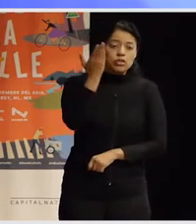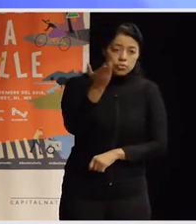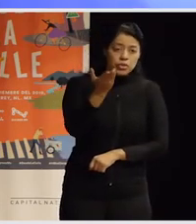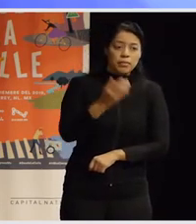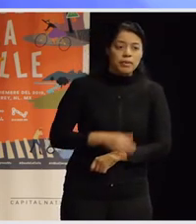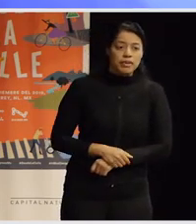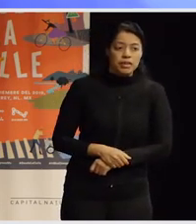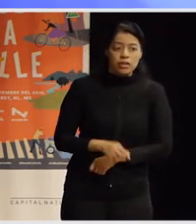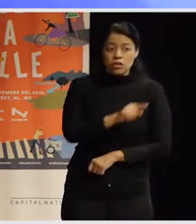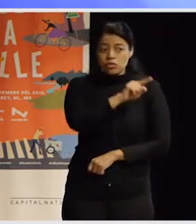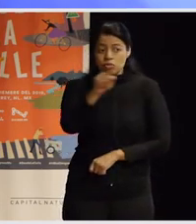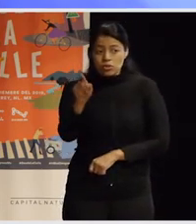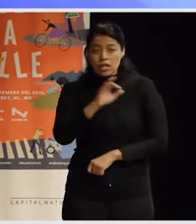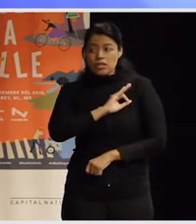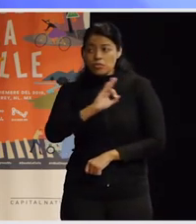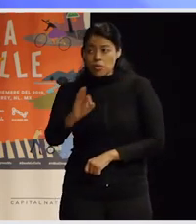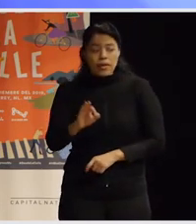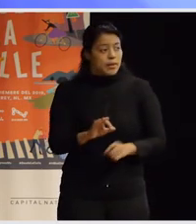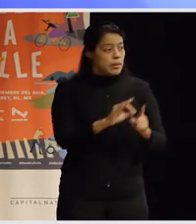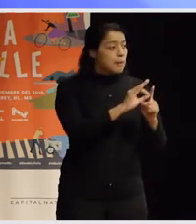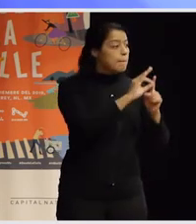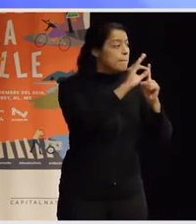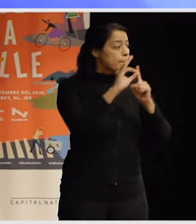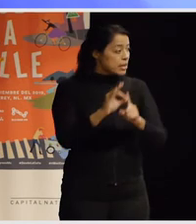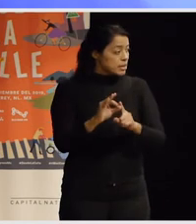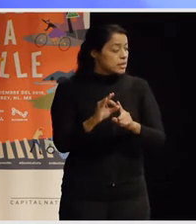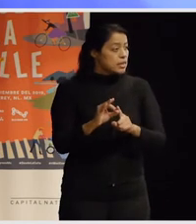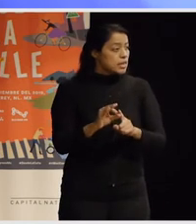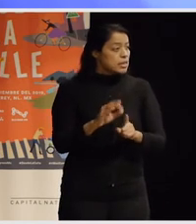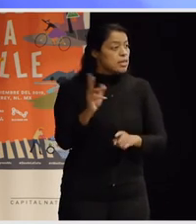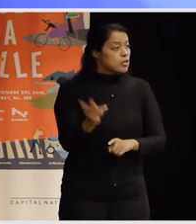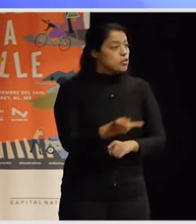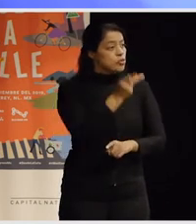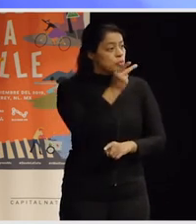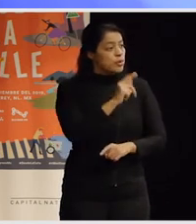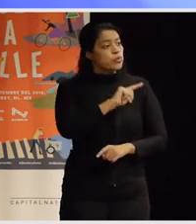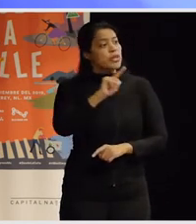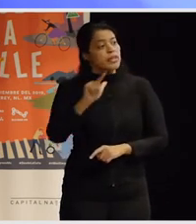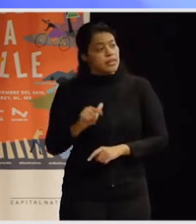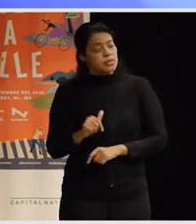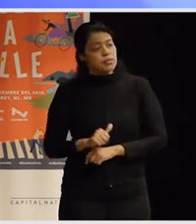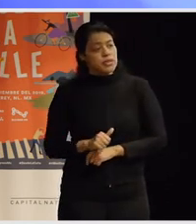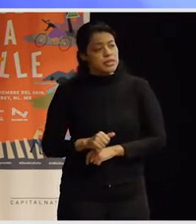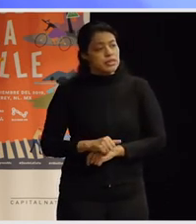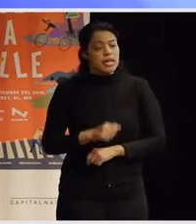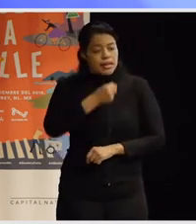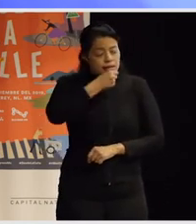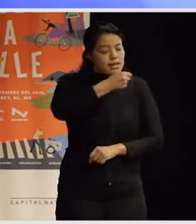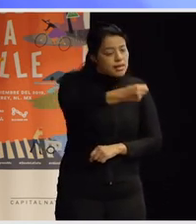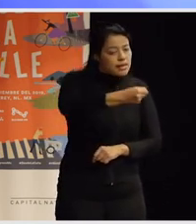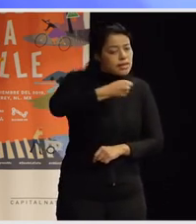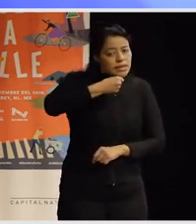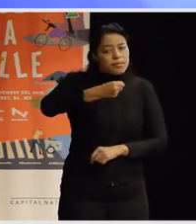si pueden presentarse, hacer su pregunta y luego le pasaríamos el micrófono